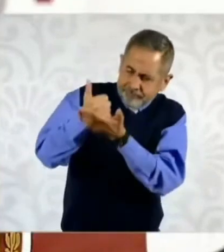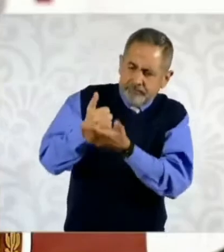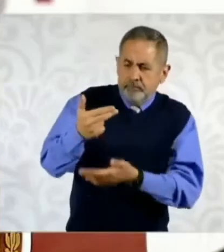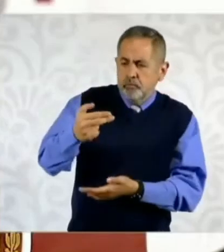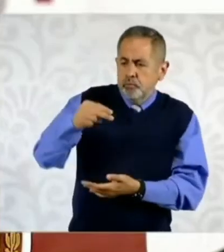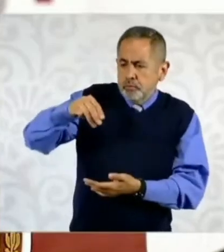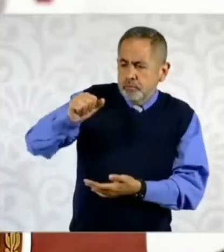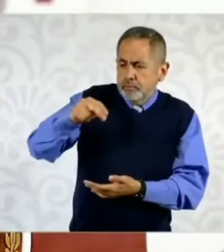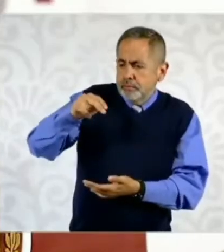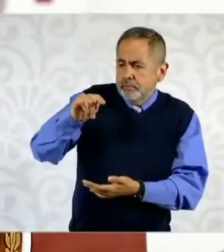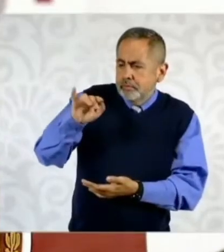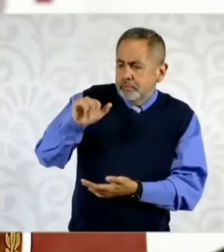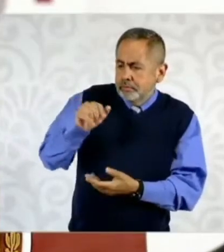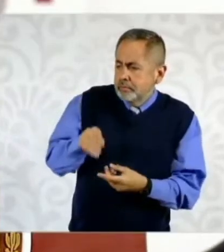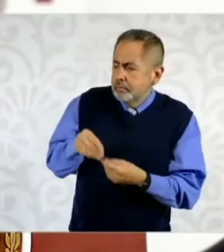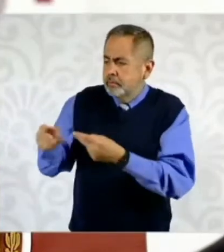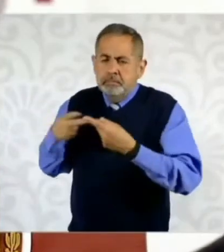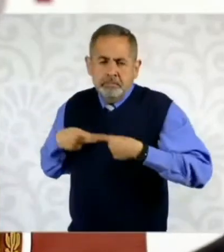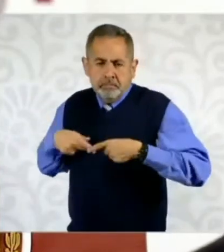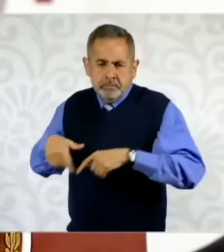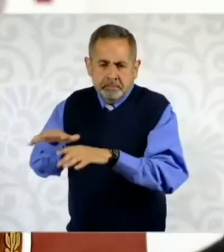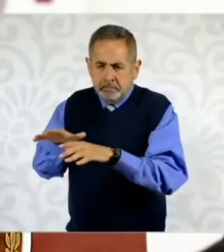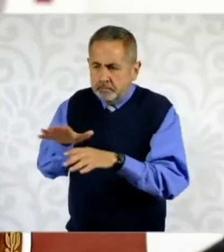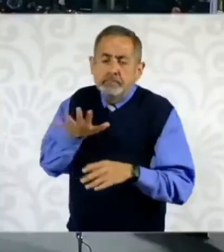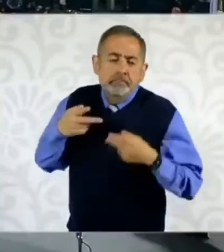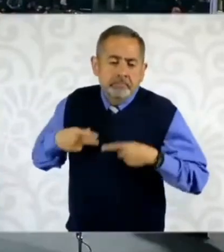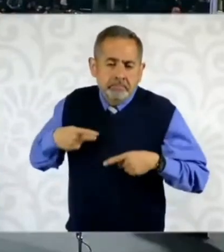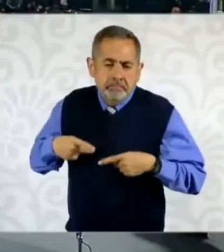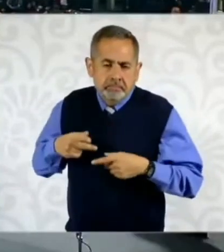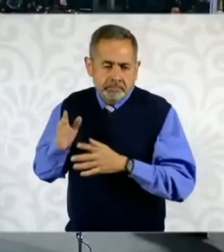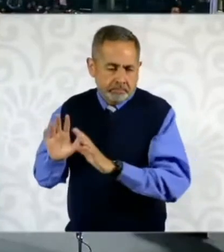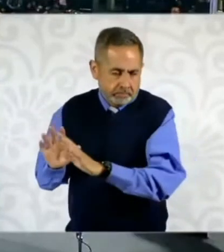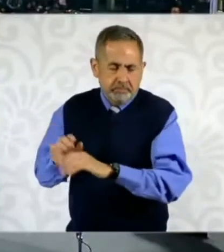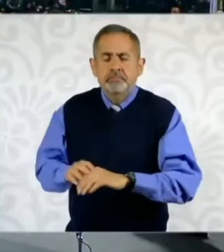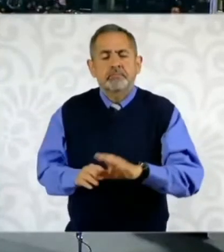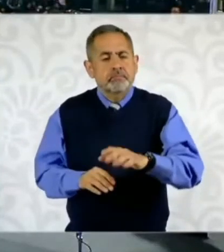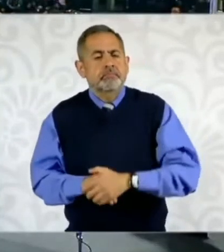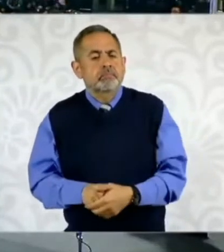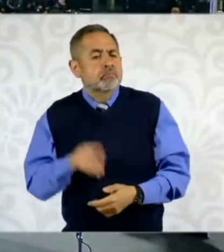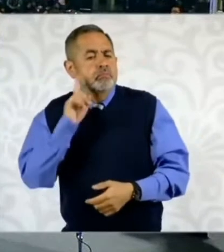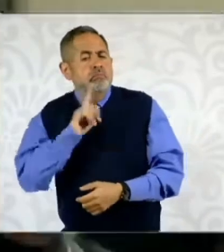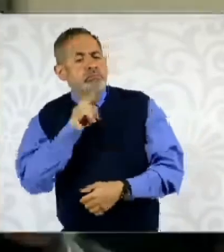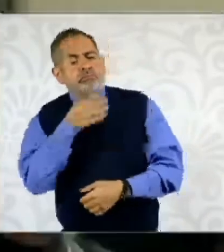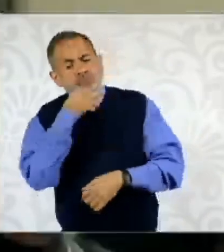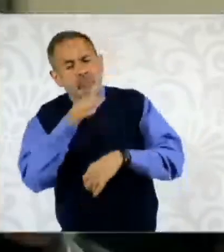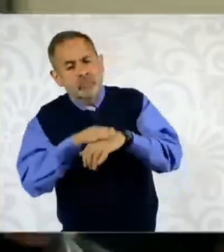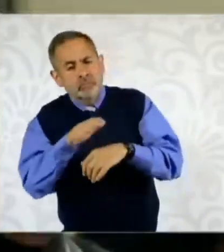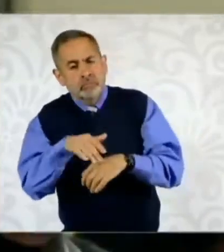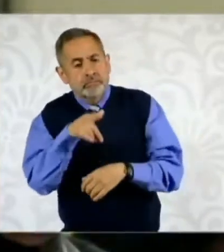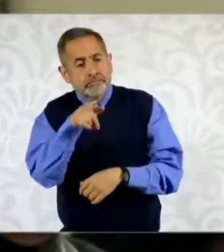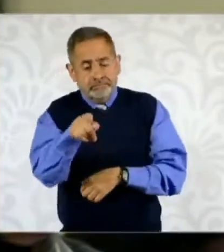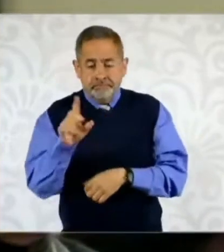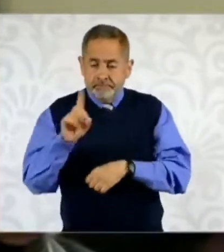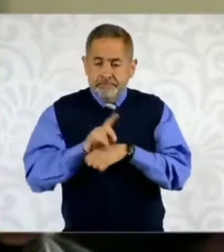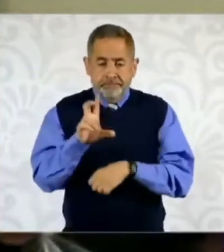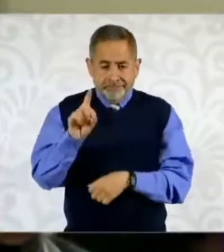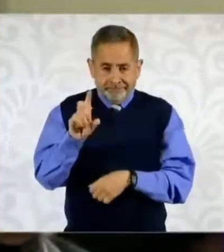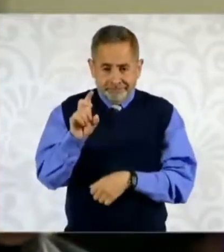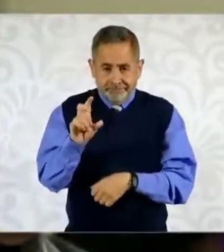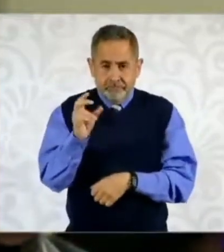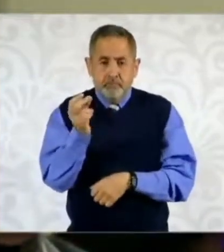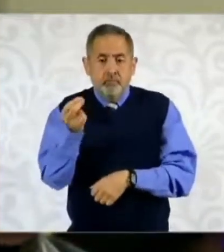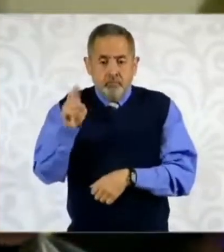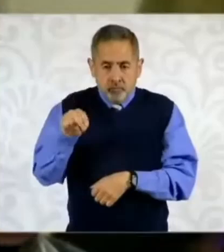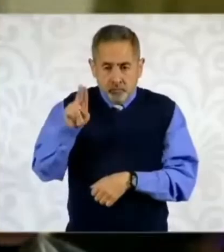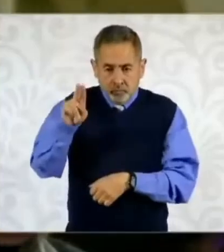pueblo cubano, obviamente, y al país. Al pueblo cubano. El próximo día 30, justamente en Naciones Unidas, se va a votar por